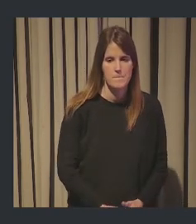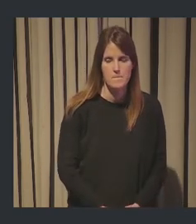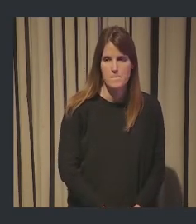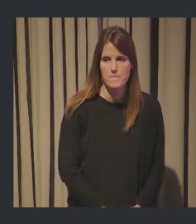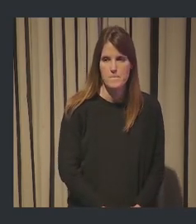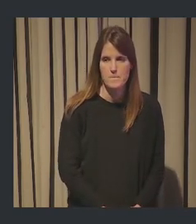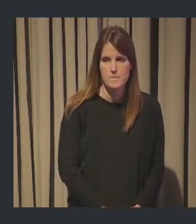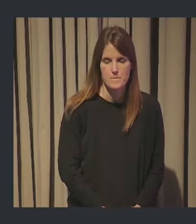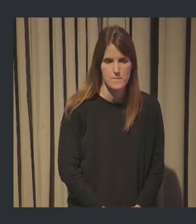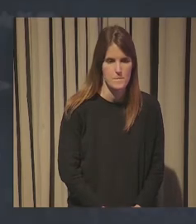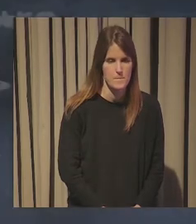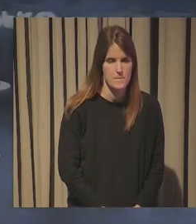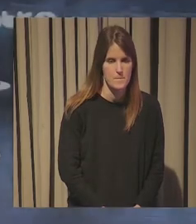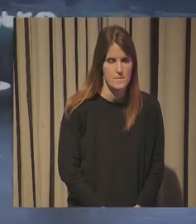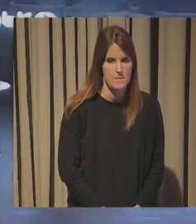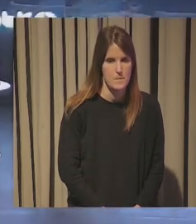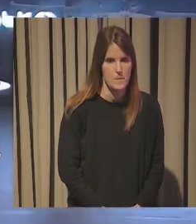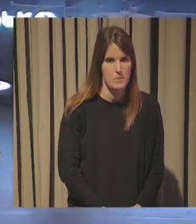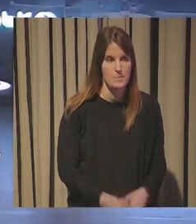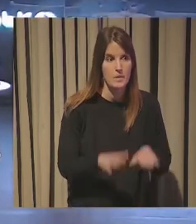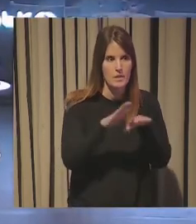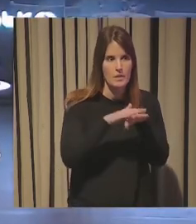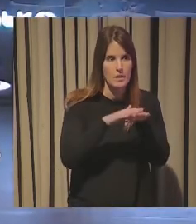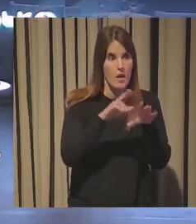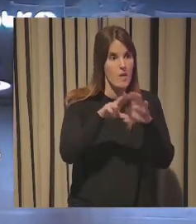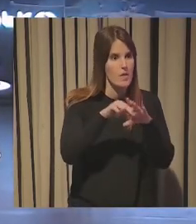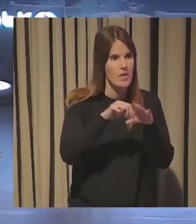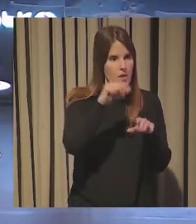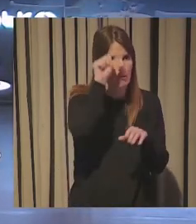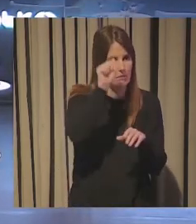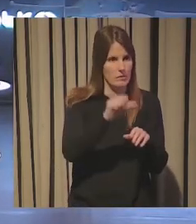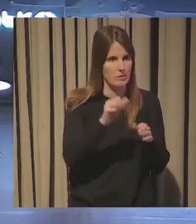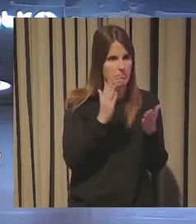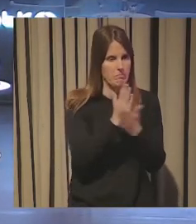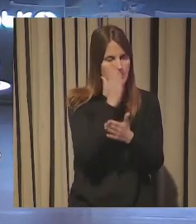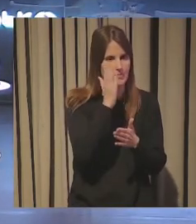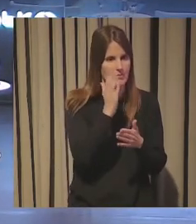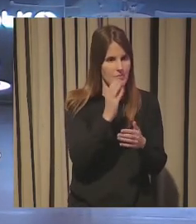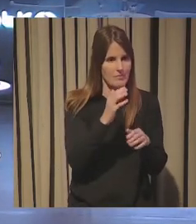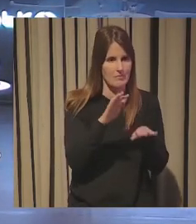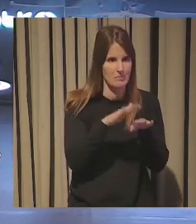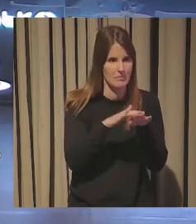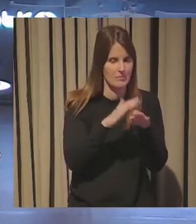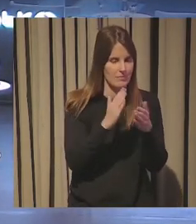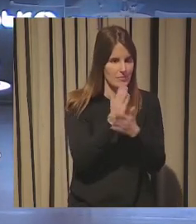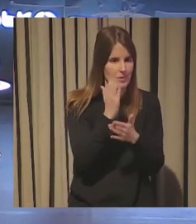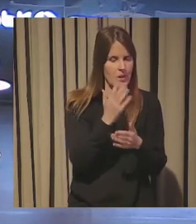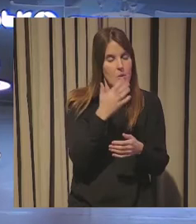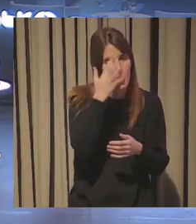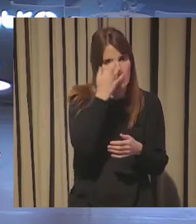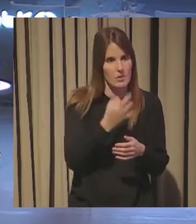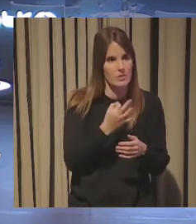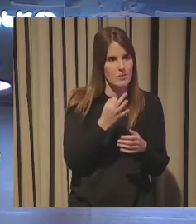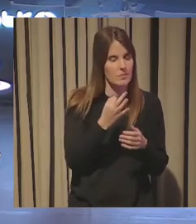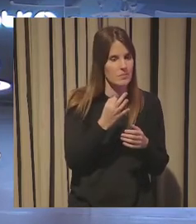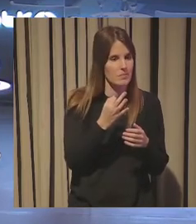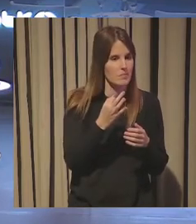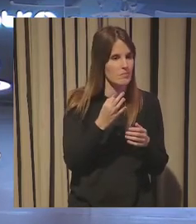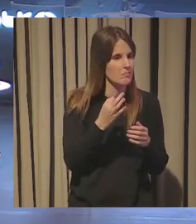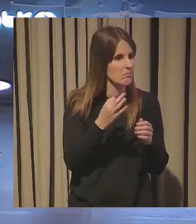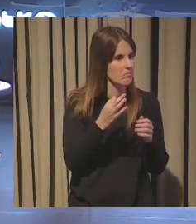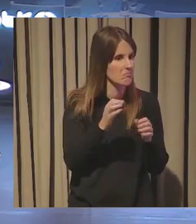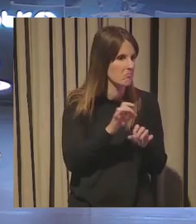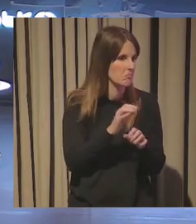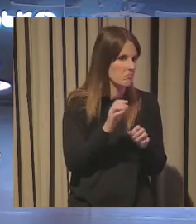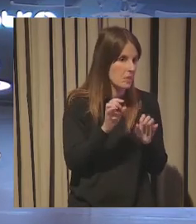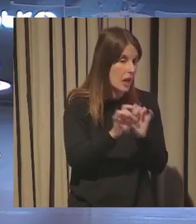Sentimos de todas formas, quiero disculparme porque el vídeo ha empezado un poco, bueno, estaba ya empezado, pero bueno, creo que ha quedado claro.